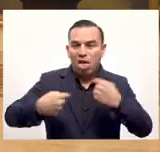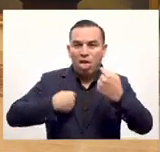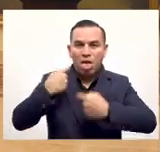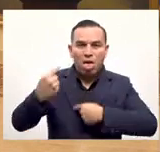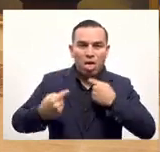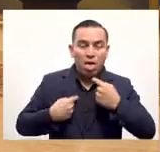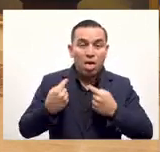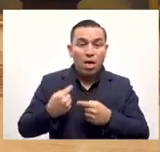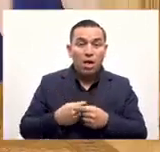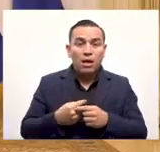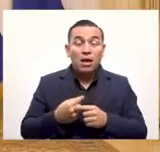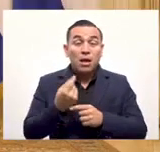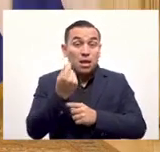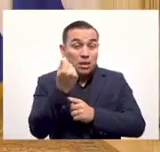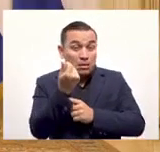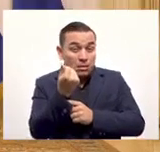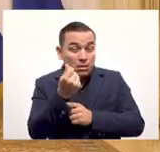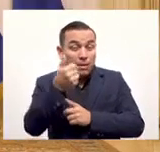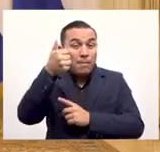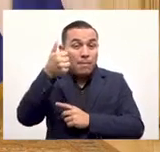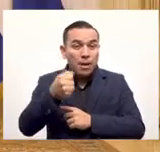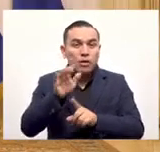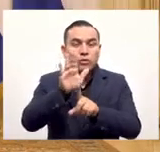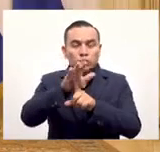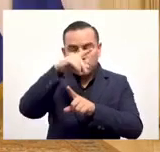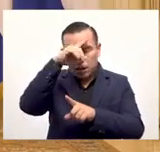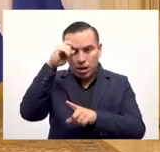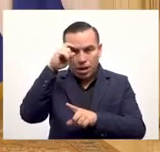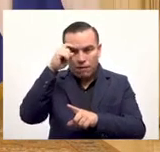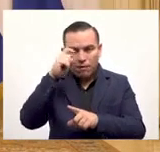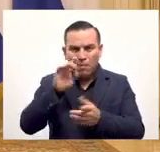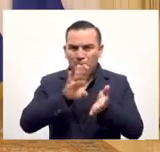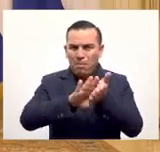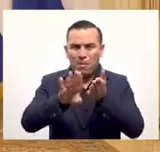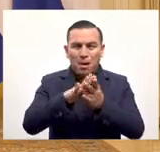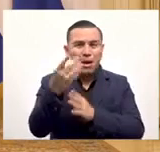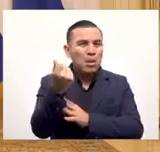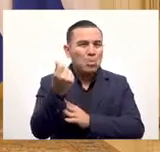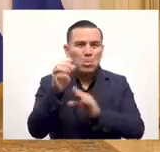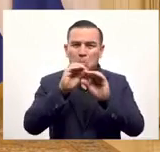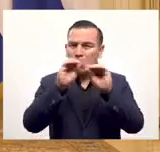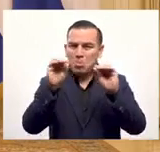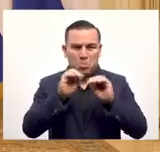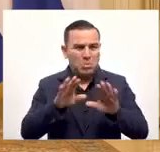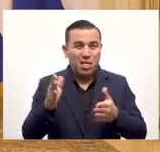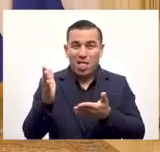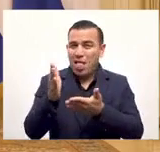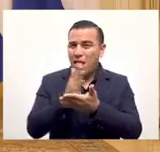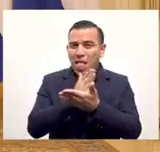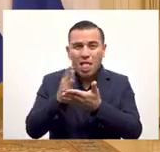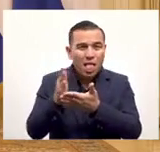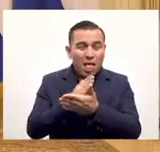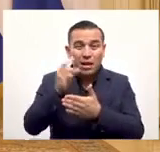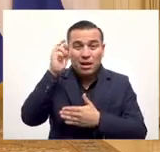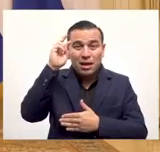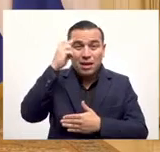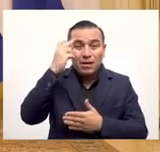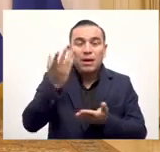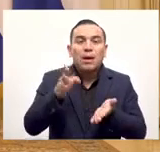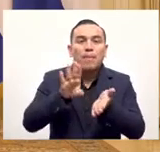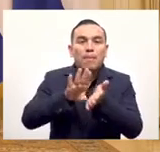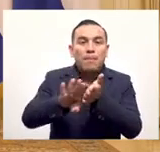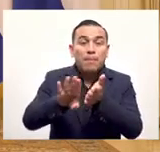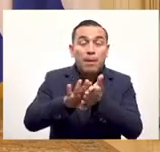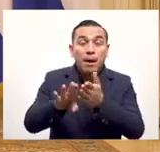el tema de que se van a pagar los salarios o que se van a pagar las pensiones en Bitcoin. Esto no es así. Tanto los salarios como las pensiones seguirán siendo